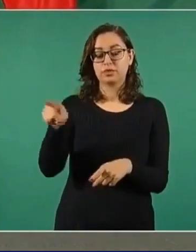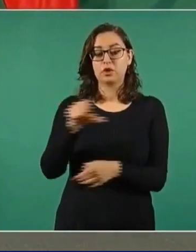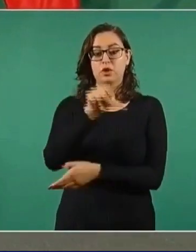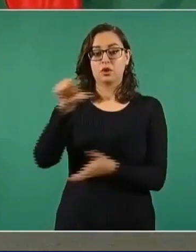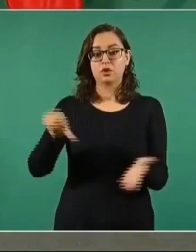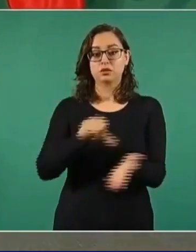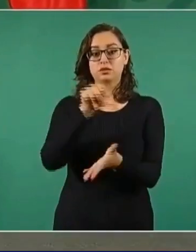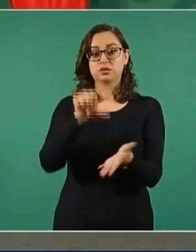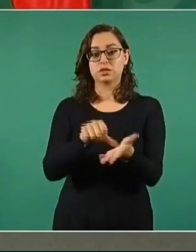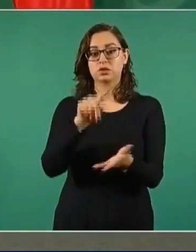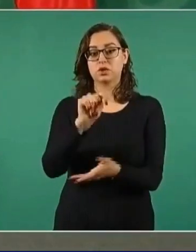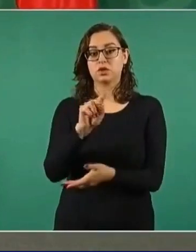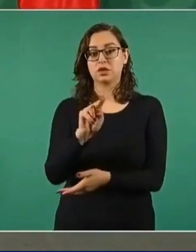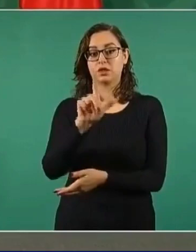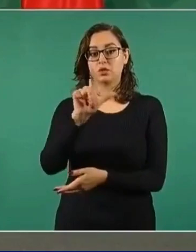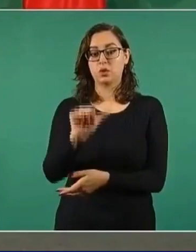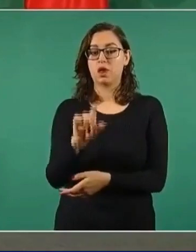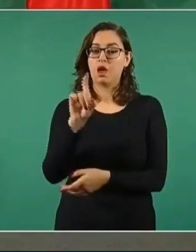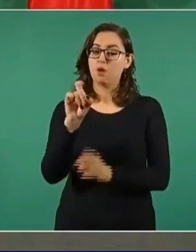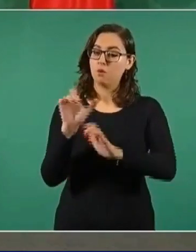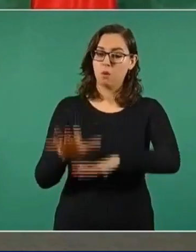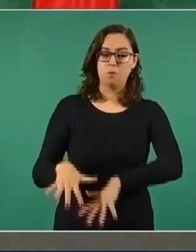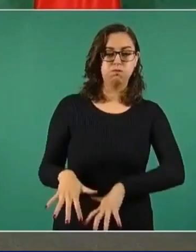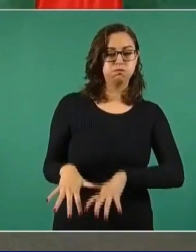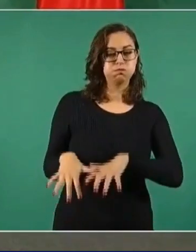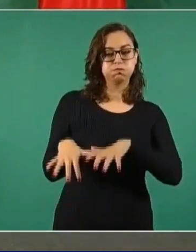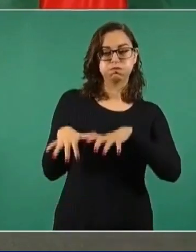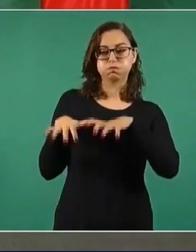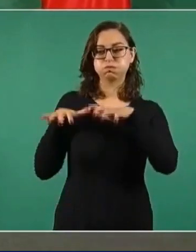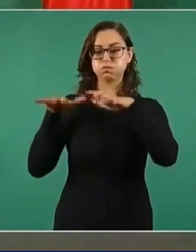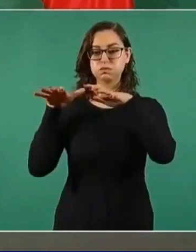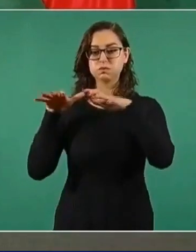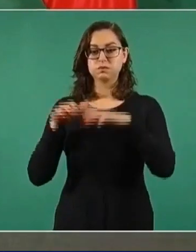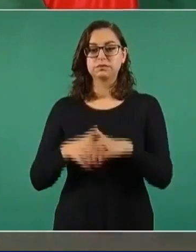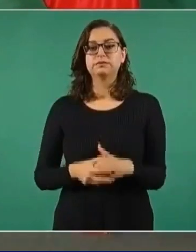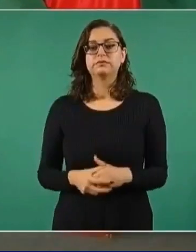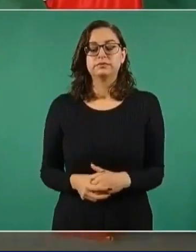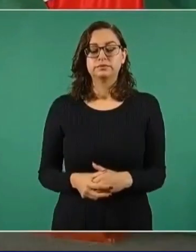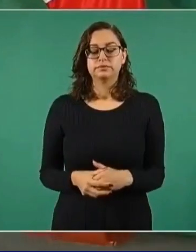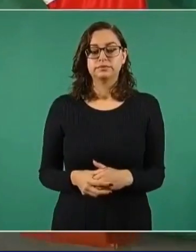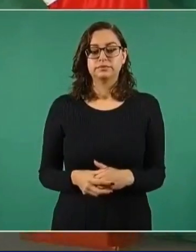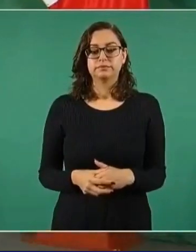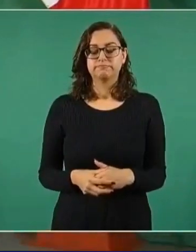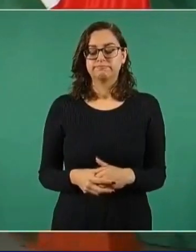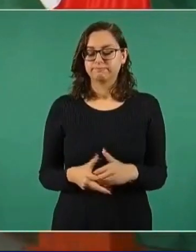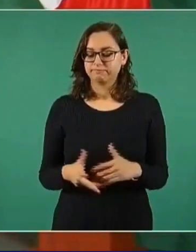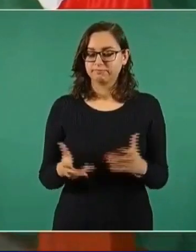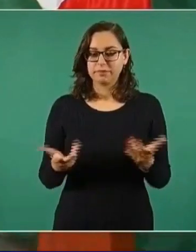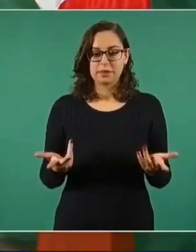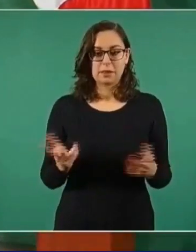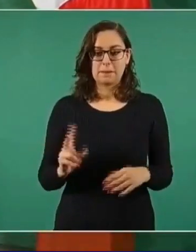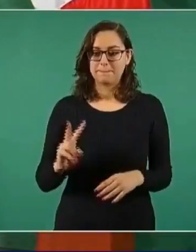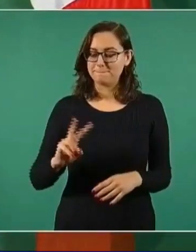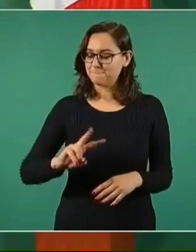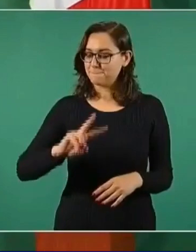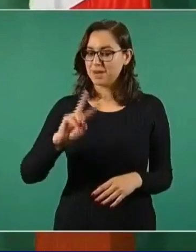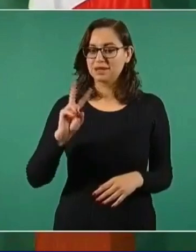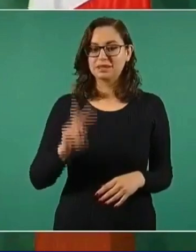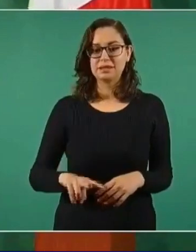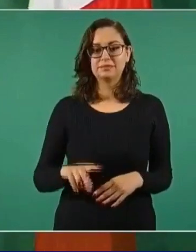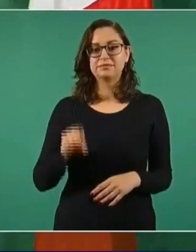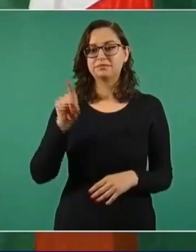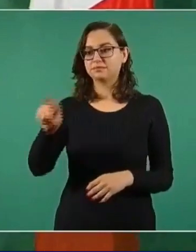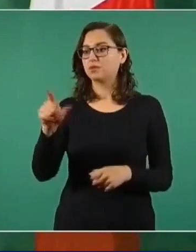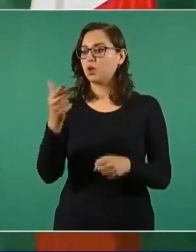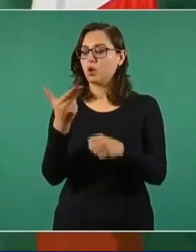por ese desbordamiento y completamente el hospital